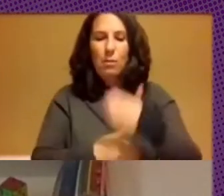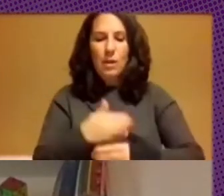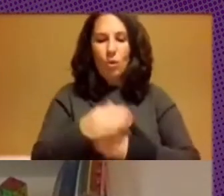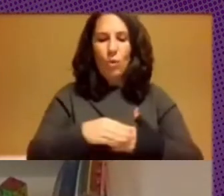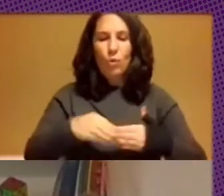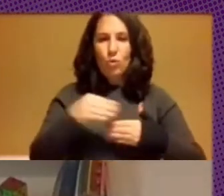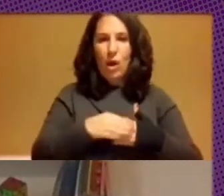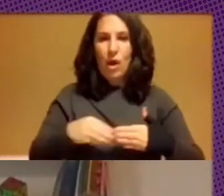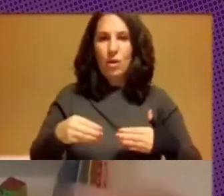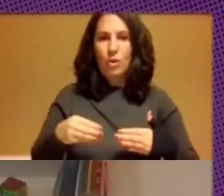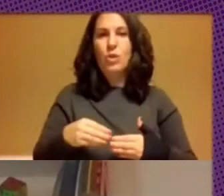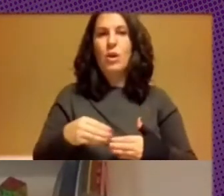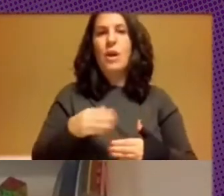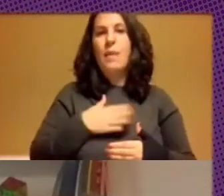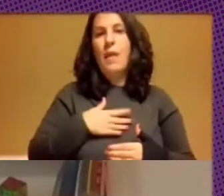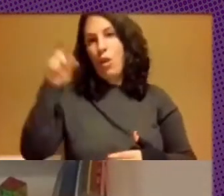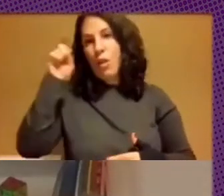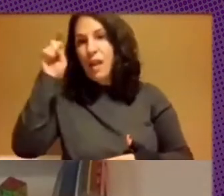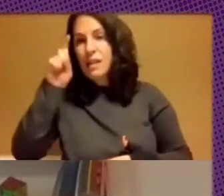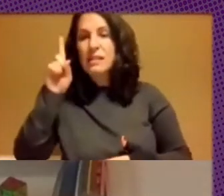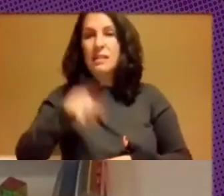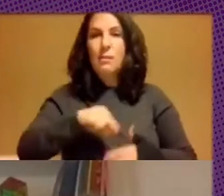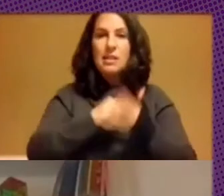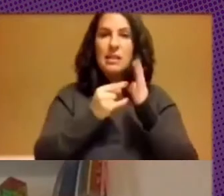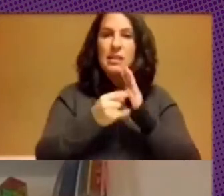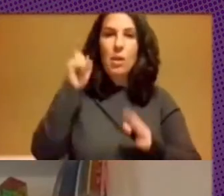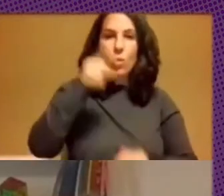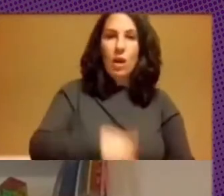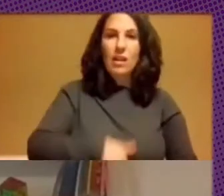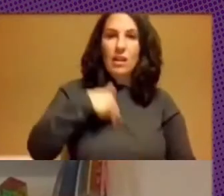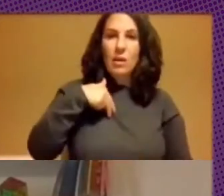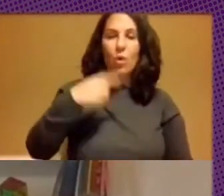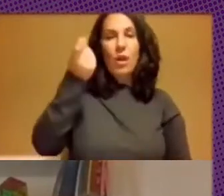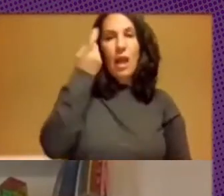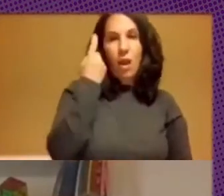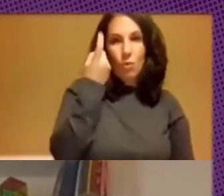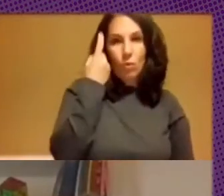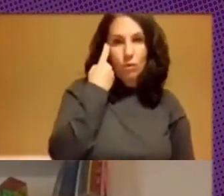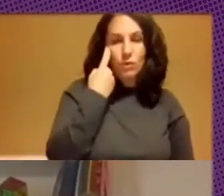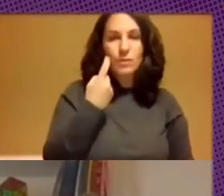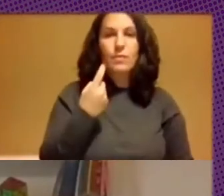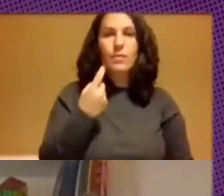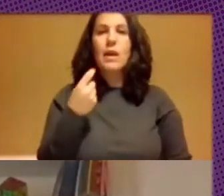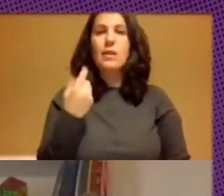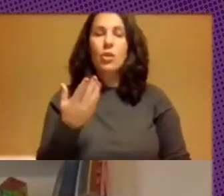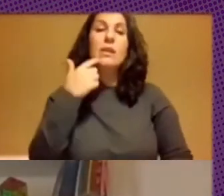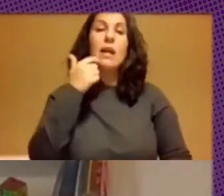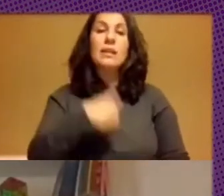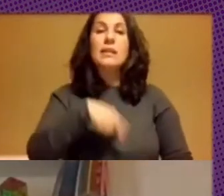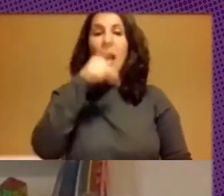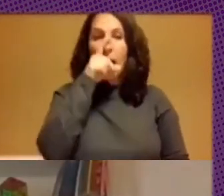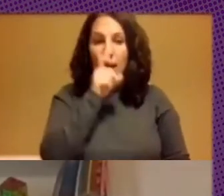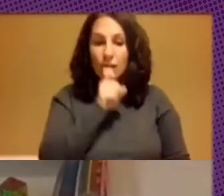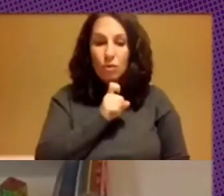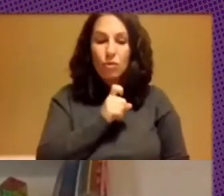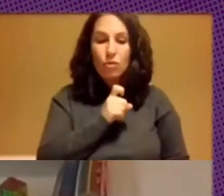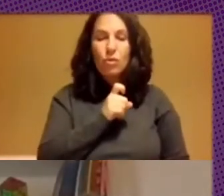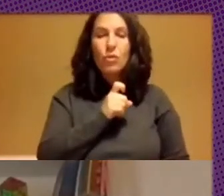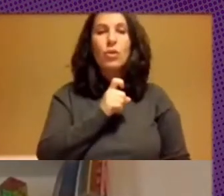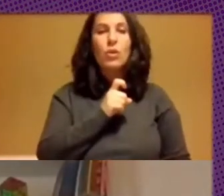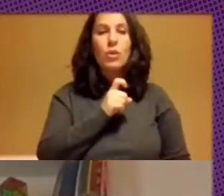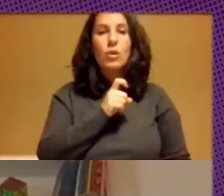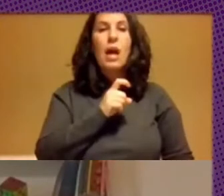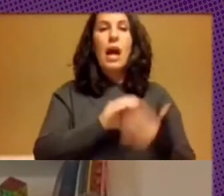nuestro caso no solo de los docentes sino del sistema educativo los estudiantes y definitivamente este año Cristina hablaba un poco de los